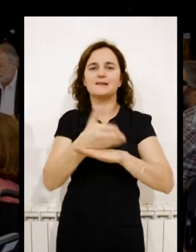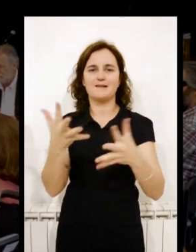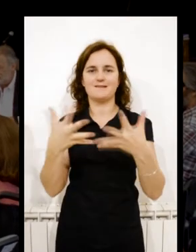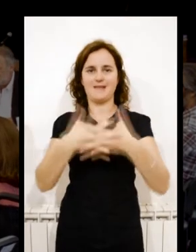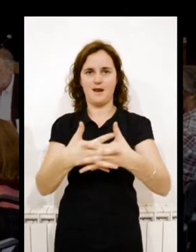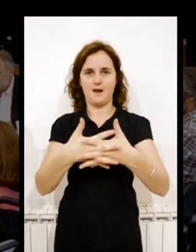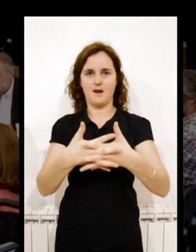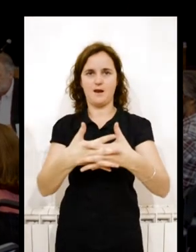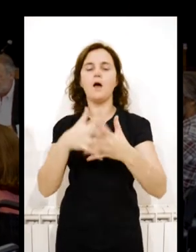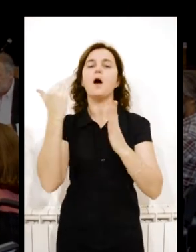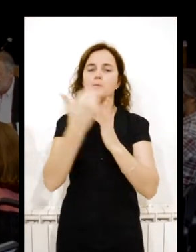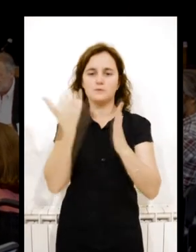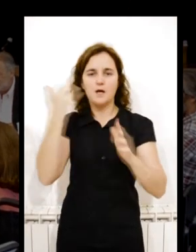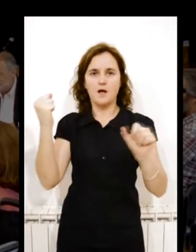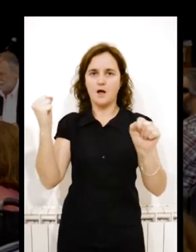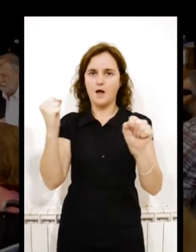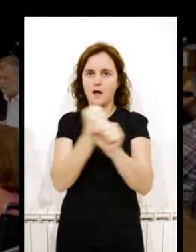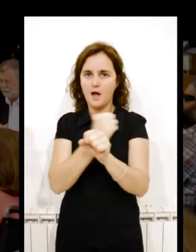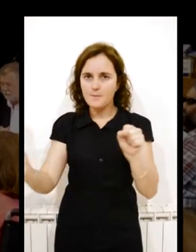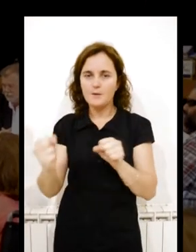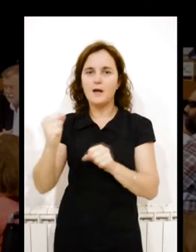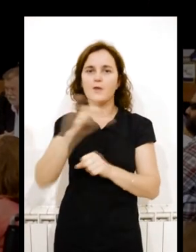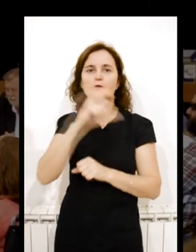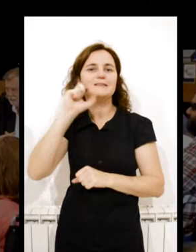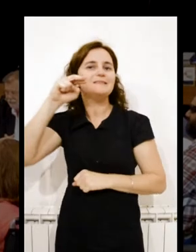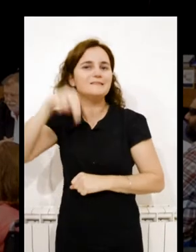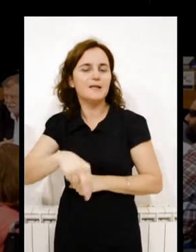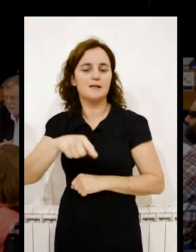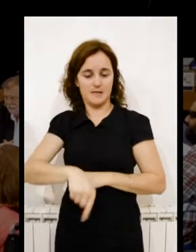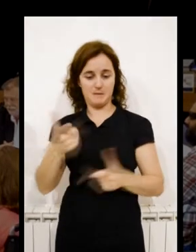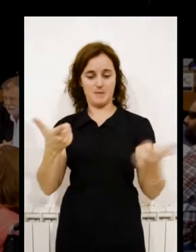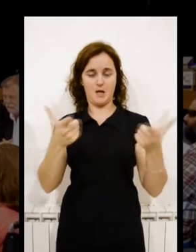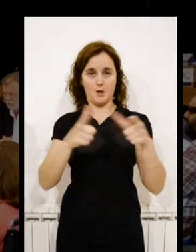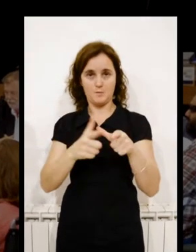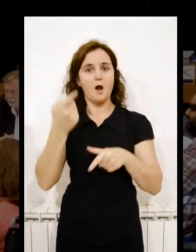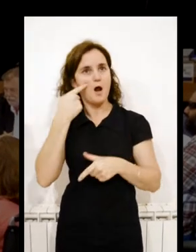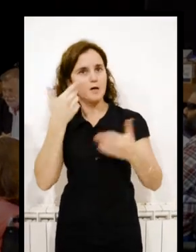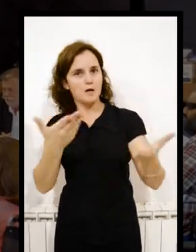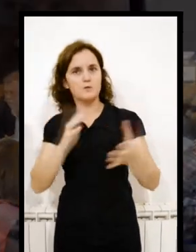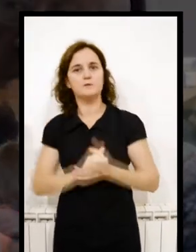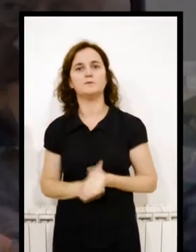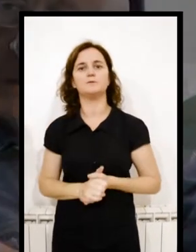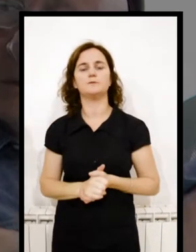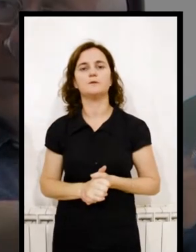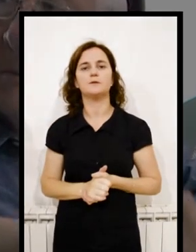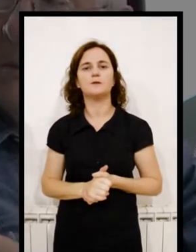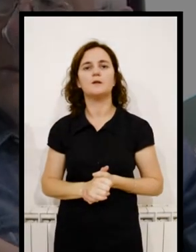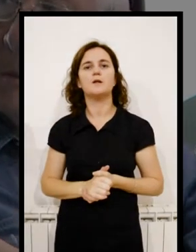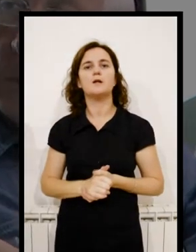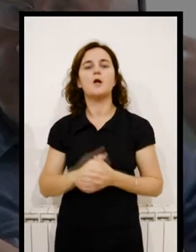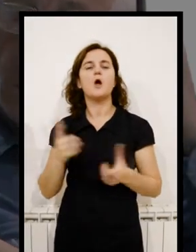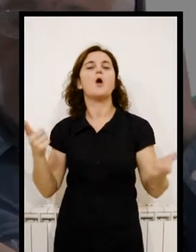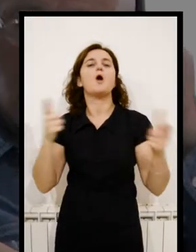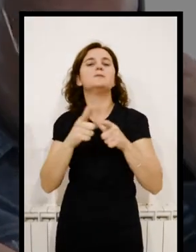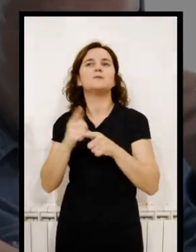accesibilidad de las universidades. Hay un programa que está aprobado por el CIN, inclusive porque esta Comisión tiene reconocimiento por el Consejo